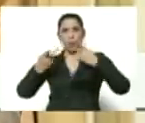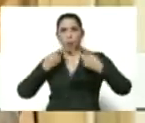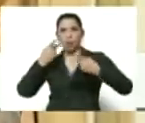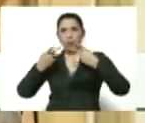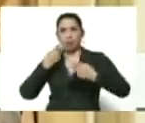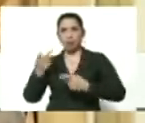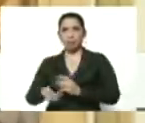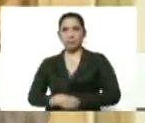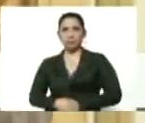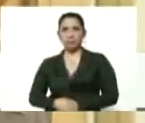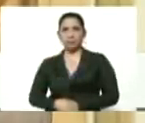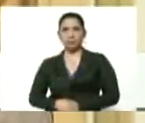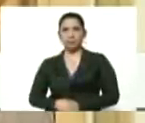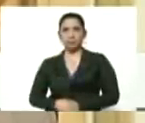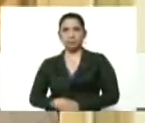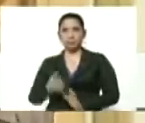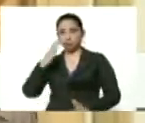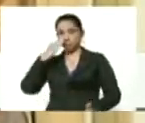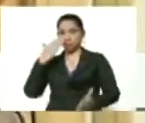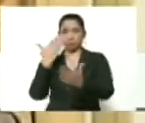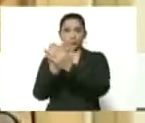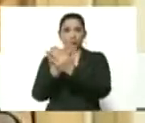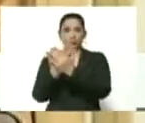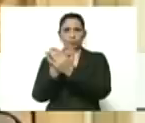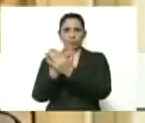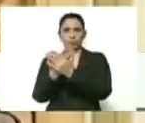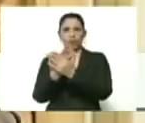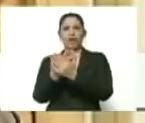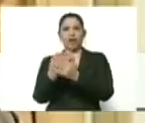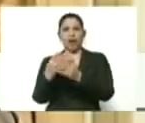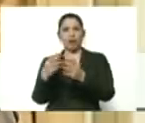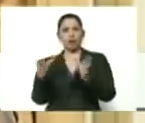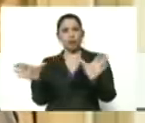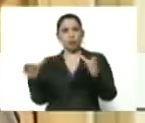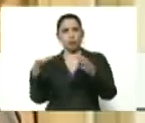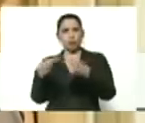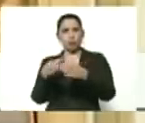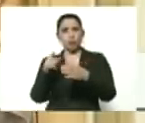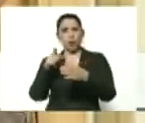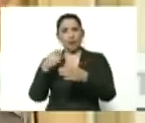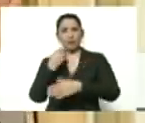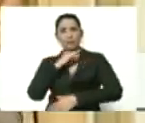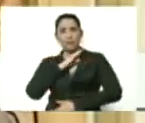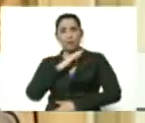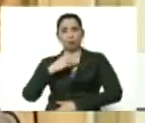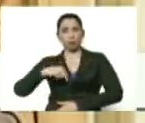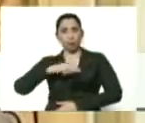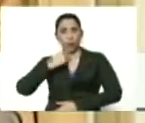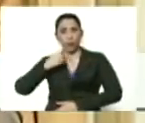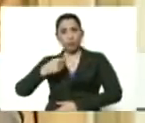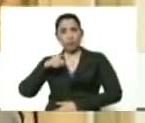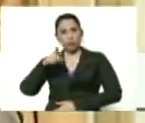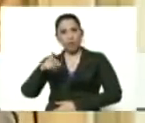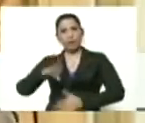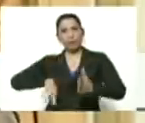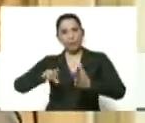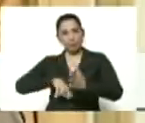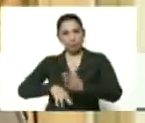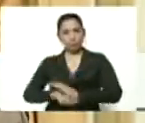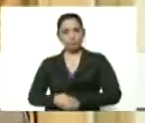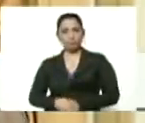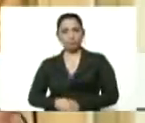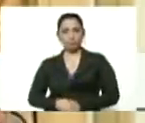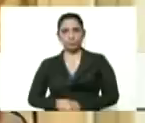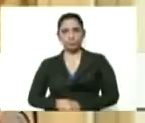para enfrentar en colectivo esta pandemia, nosotros hemos dicho y usted lo ha reiterado que